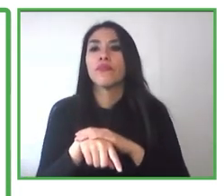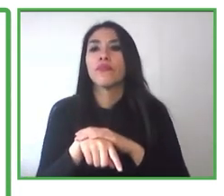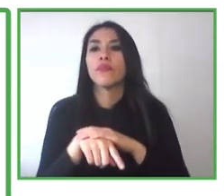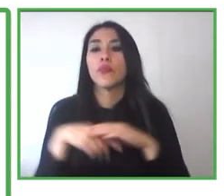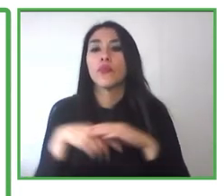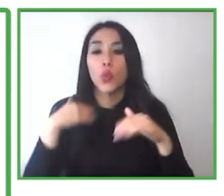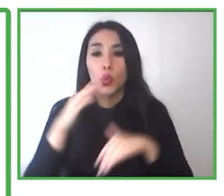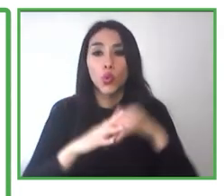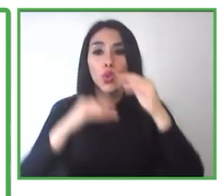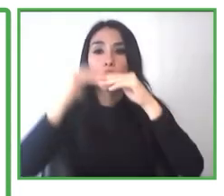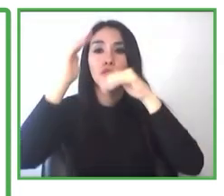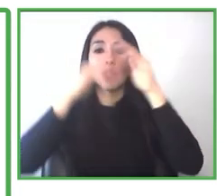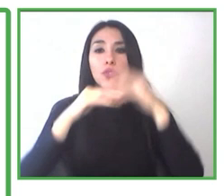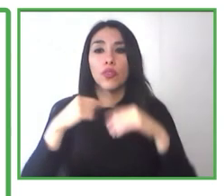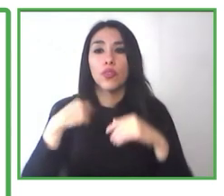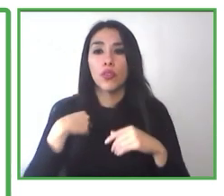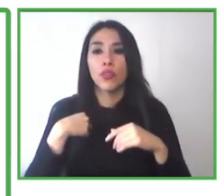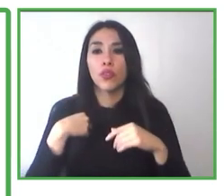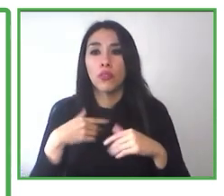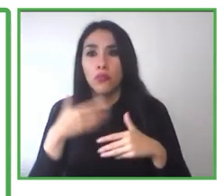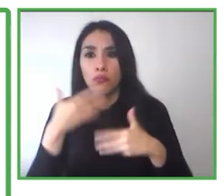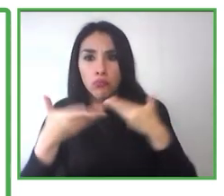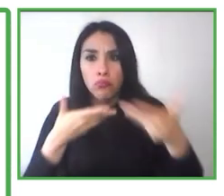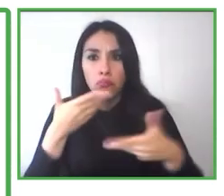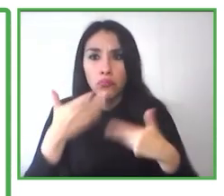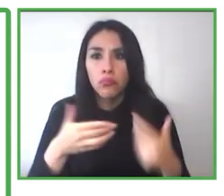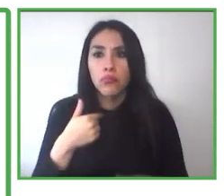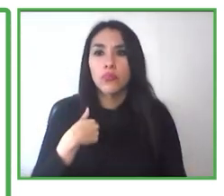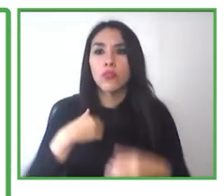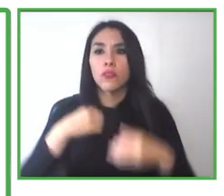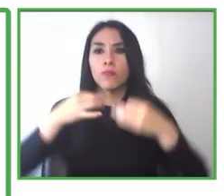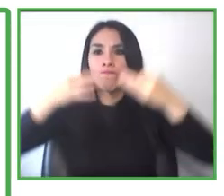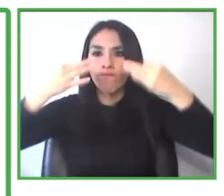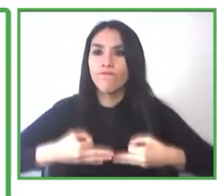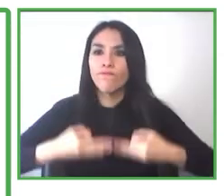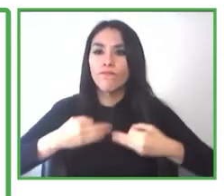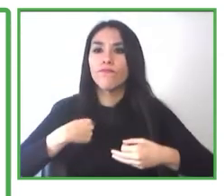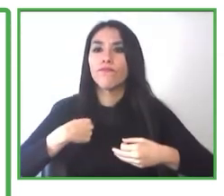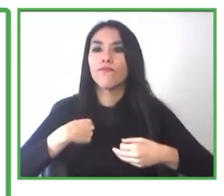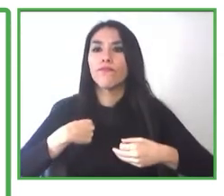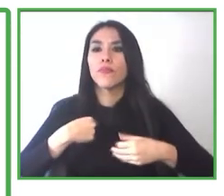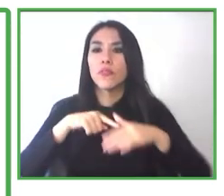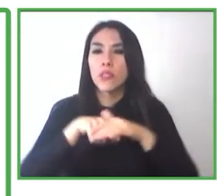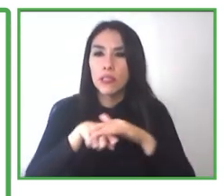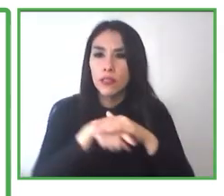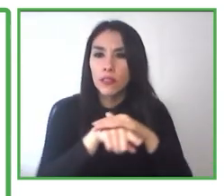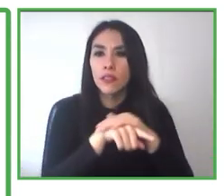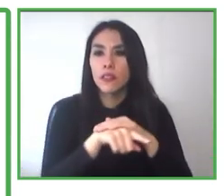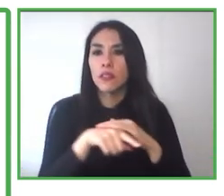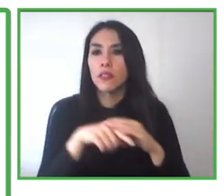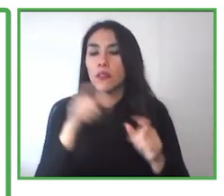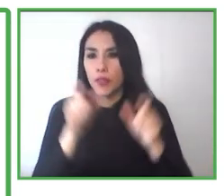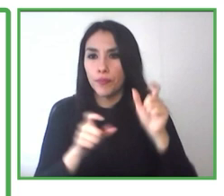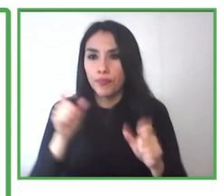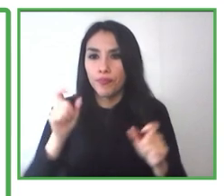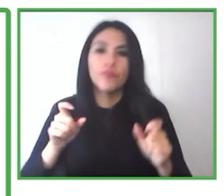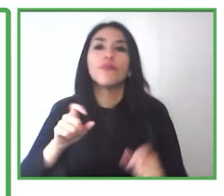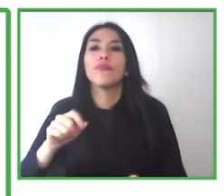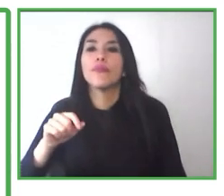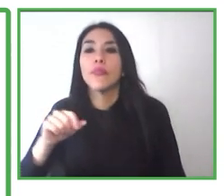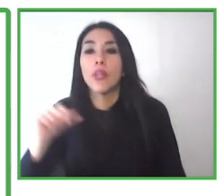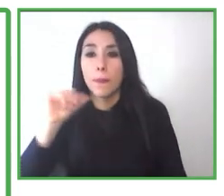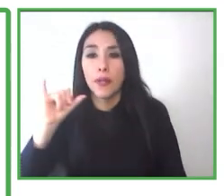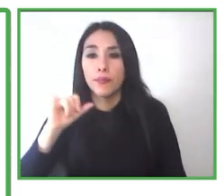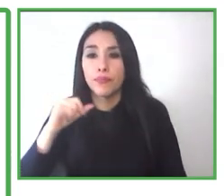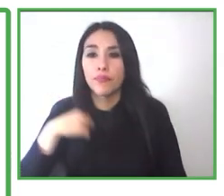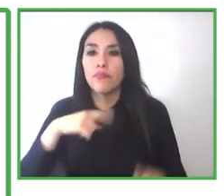utilizado de forma segura y amable, y amigable, perdón, por cualquier persona. Y otro elemento esencial de nuestro programa